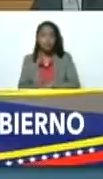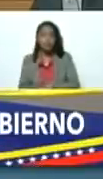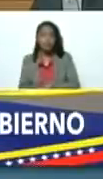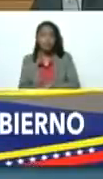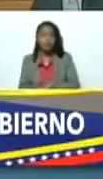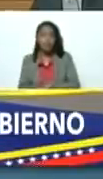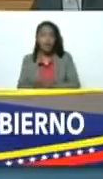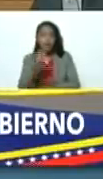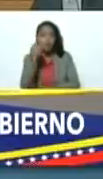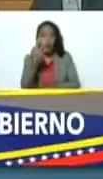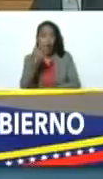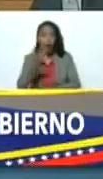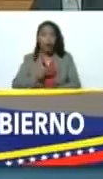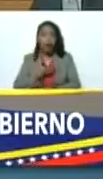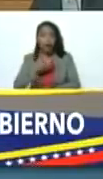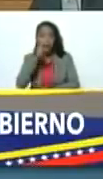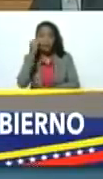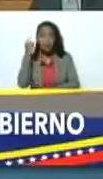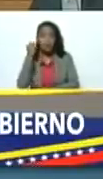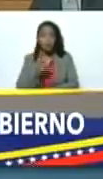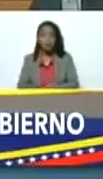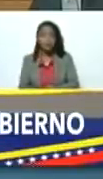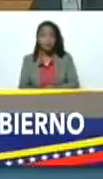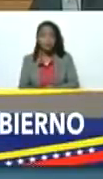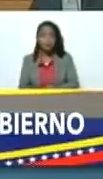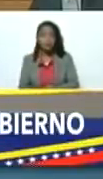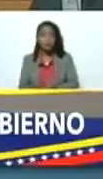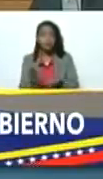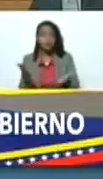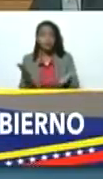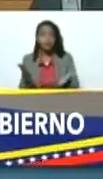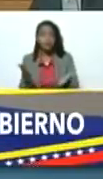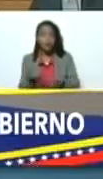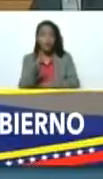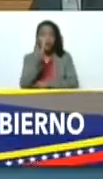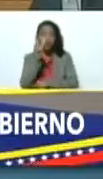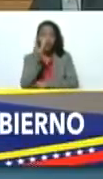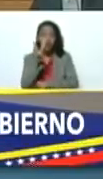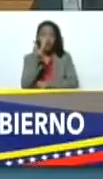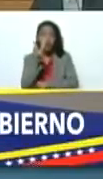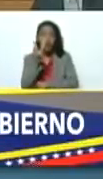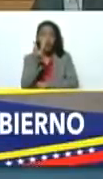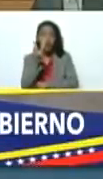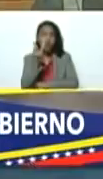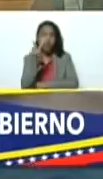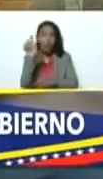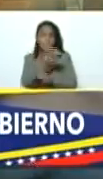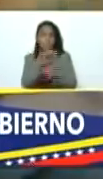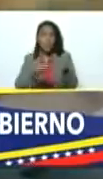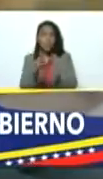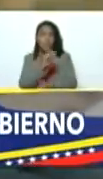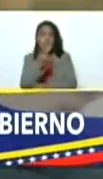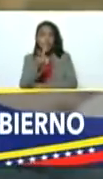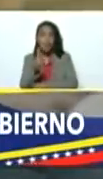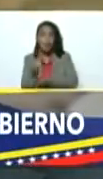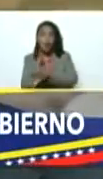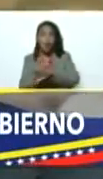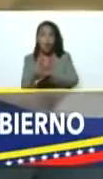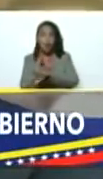tres alcaldes o alcaldesas y dos vicepresidentes de gobierno.